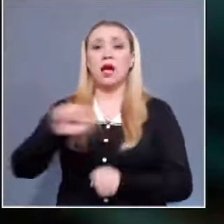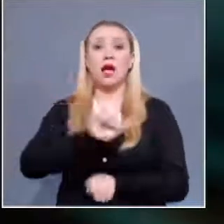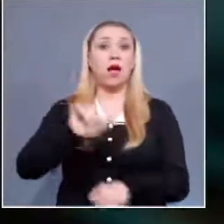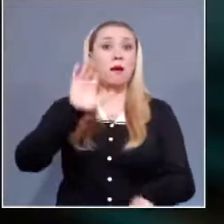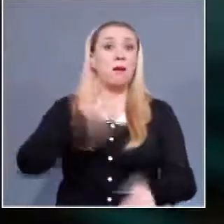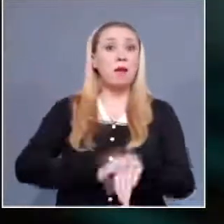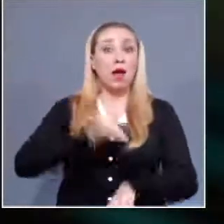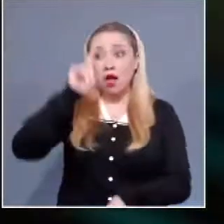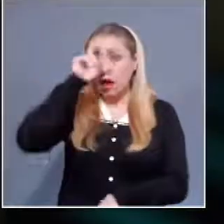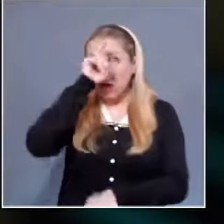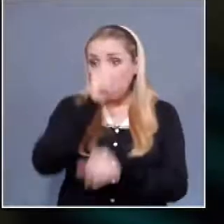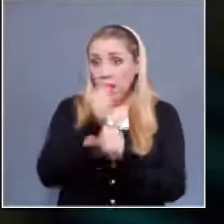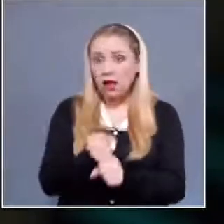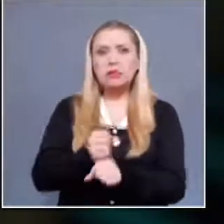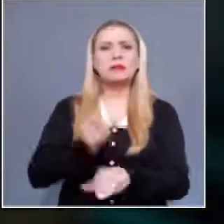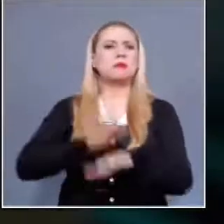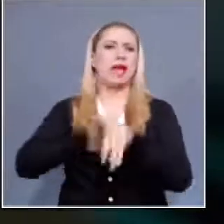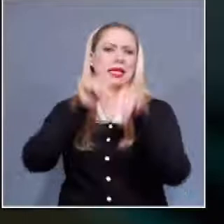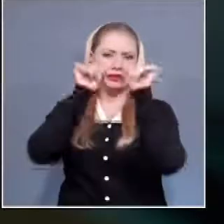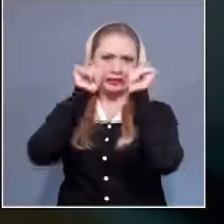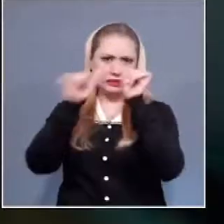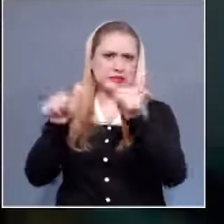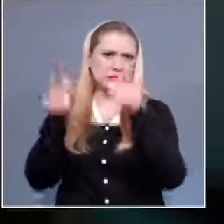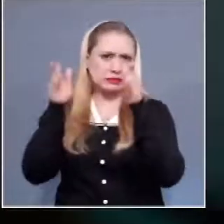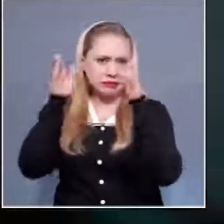Poder Informativo, Oscar González.